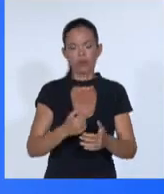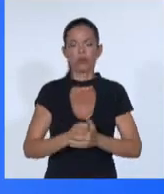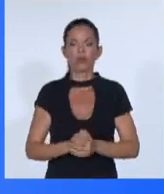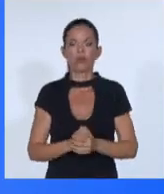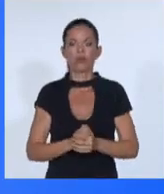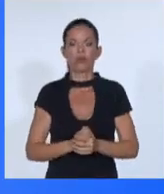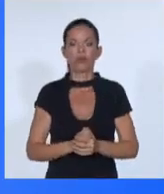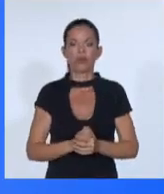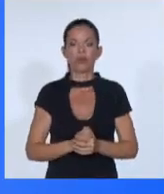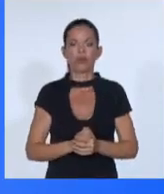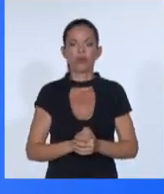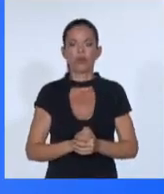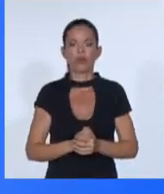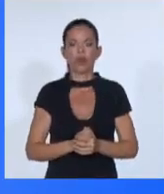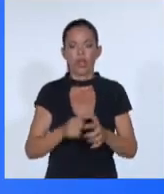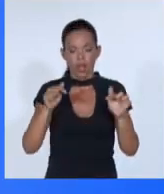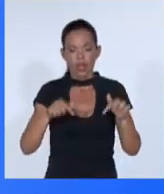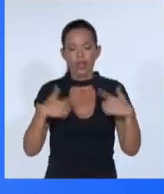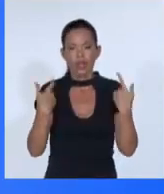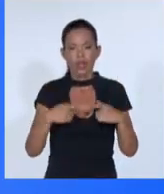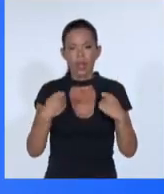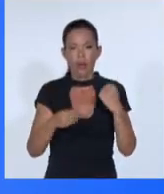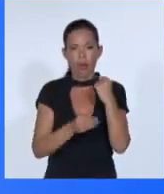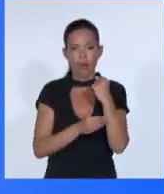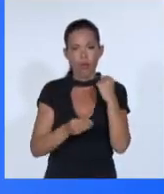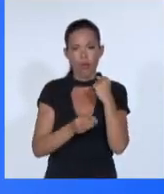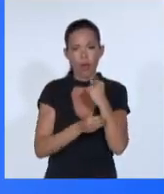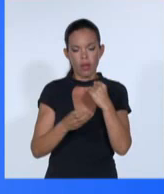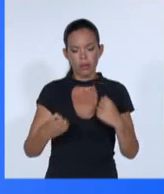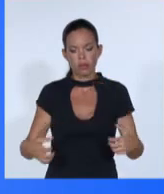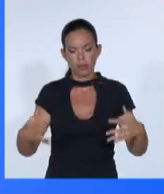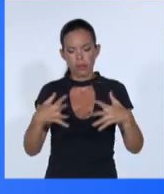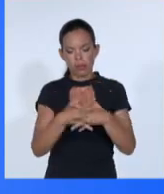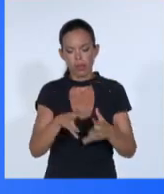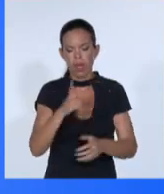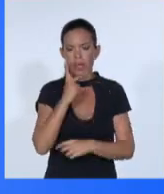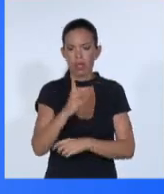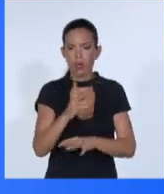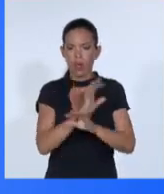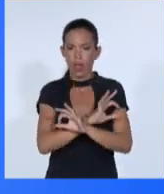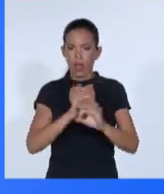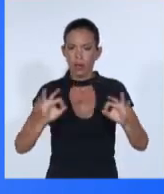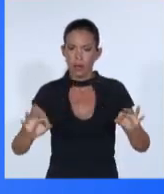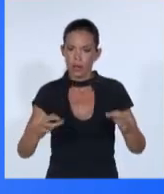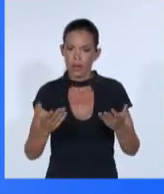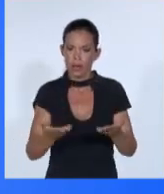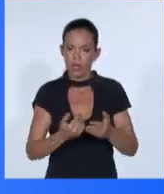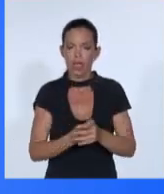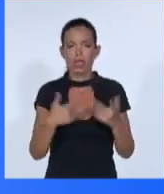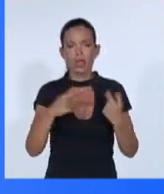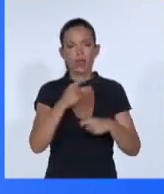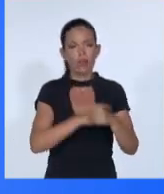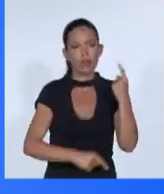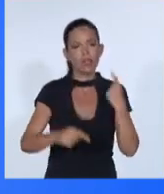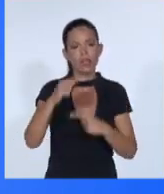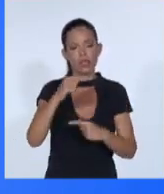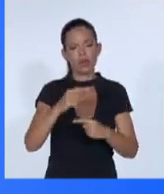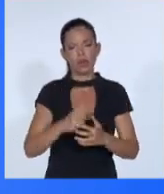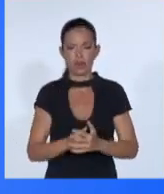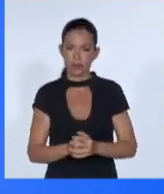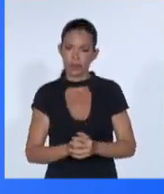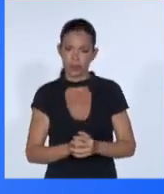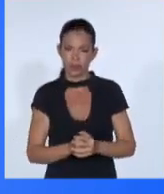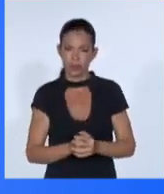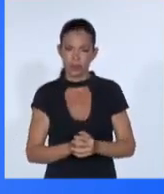Se debe fortalecer el trato especial pero diferenciado para los países en desarrollo como principio multilateral. El